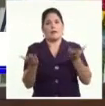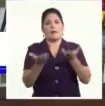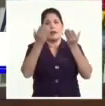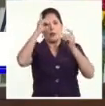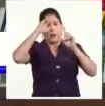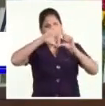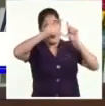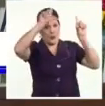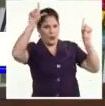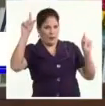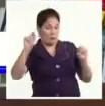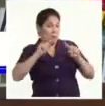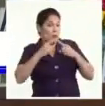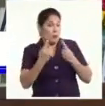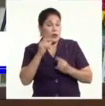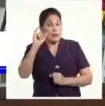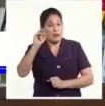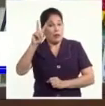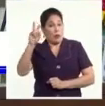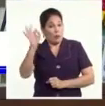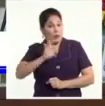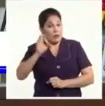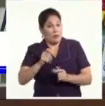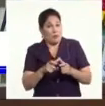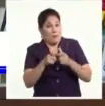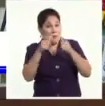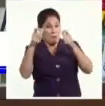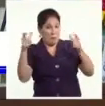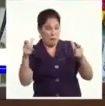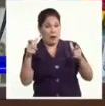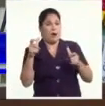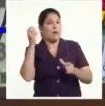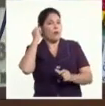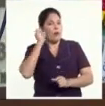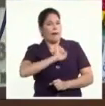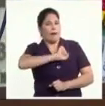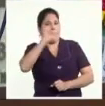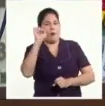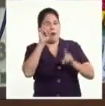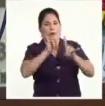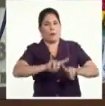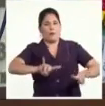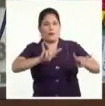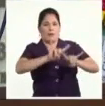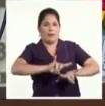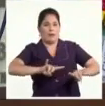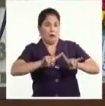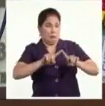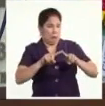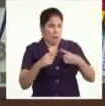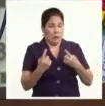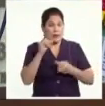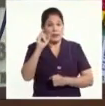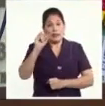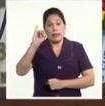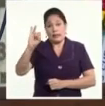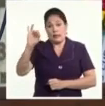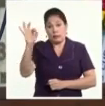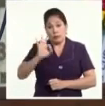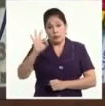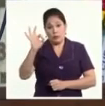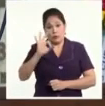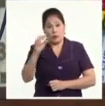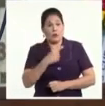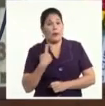porque somos más del 62% de las graduadas universitarias, porque el 67%